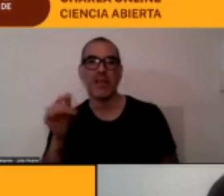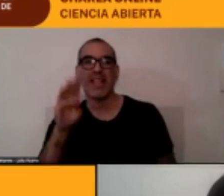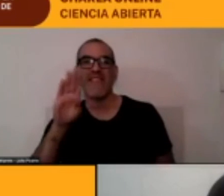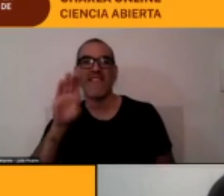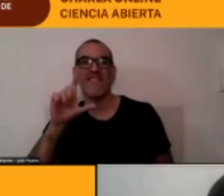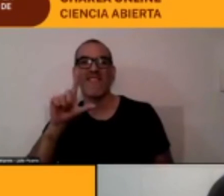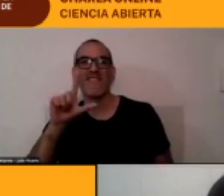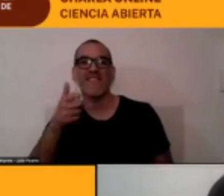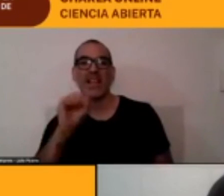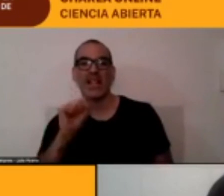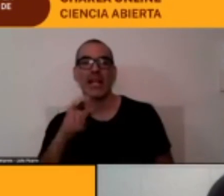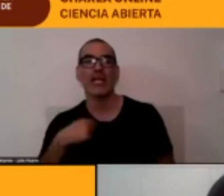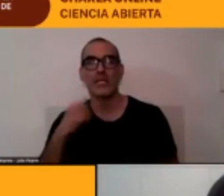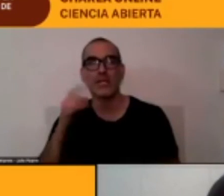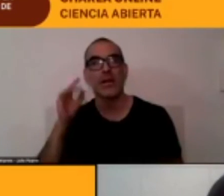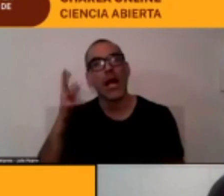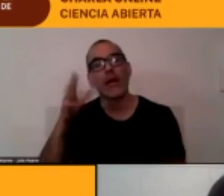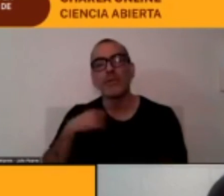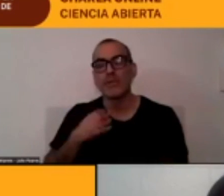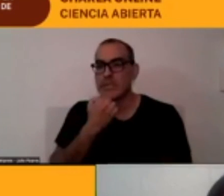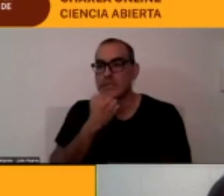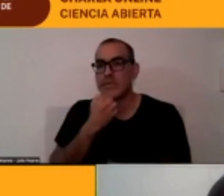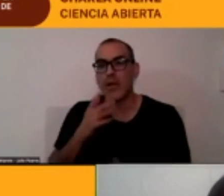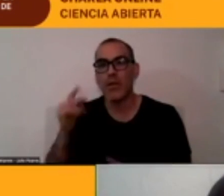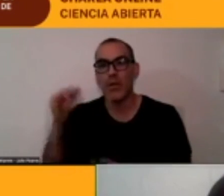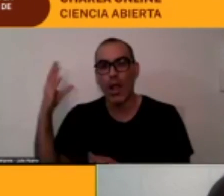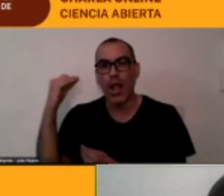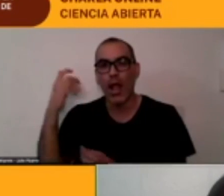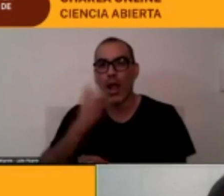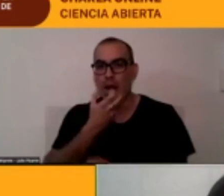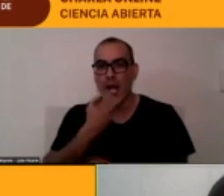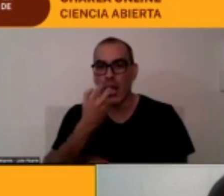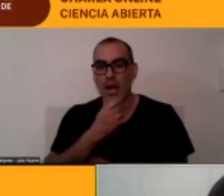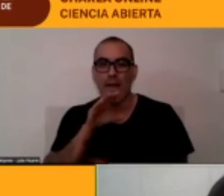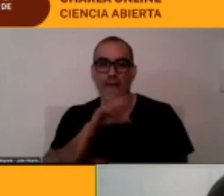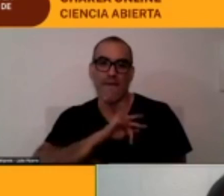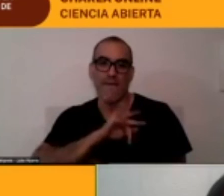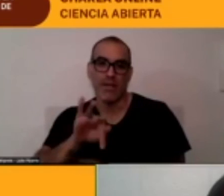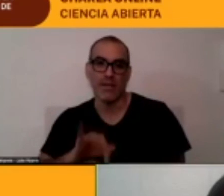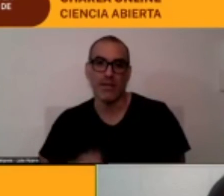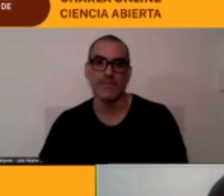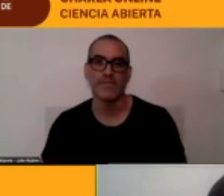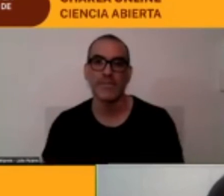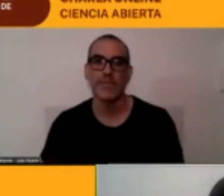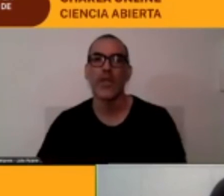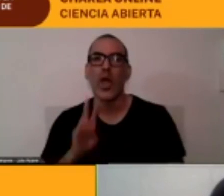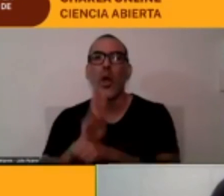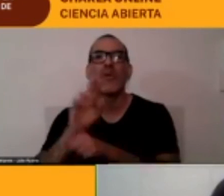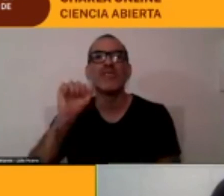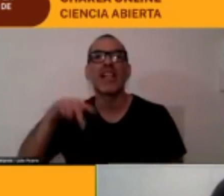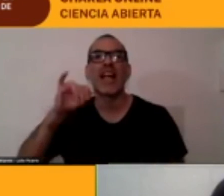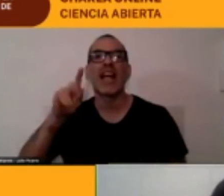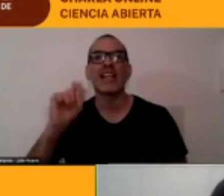la profesora Anita que dice la profesora Anita que anda por ahí